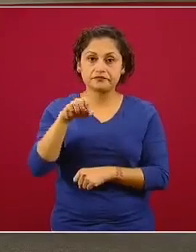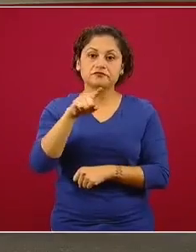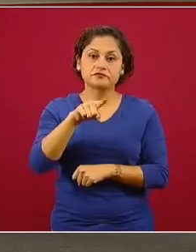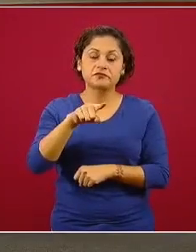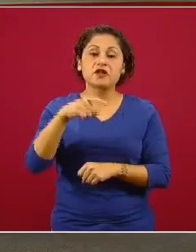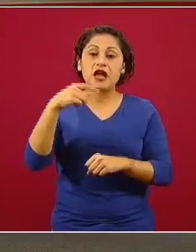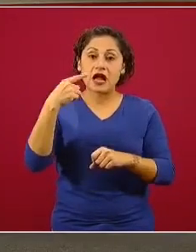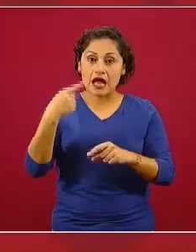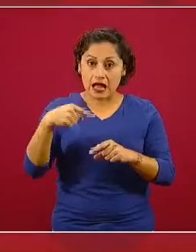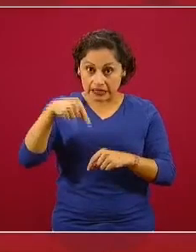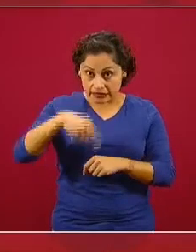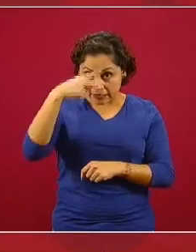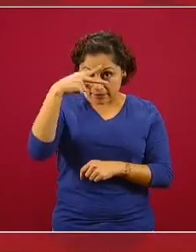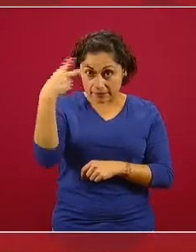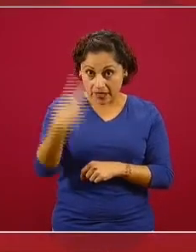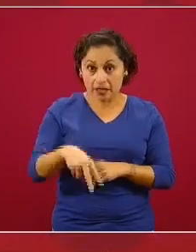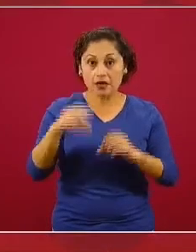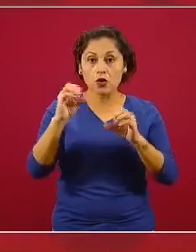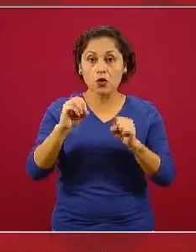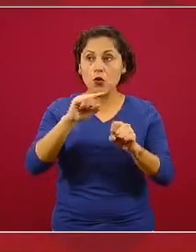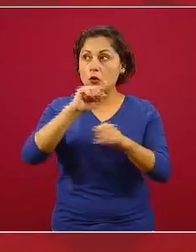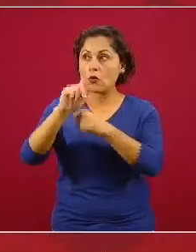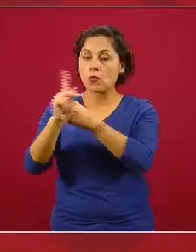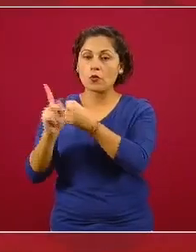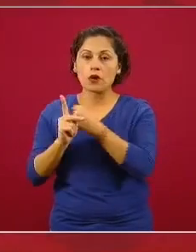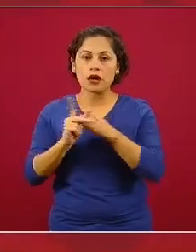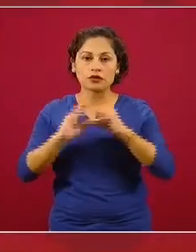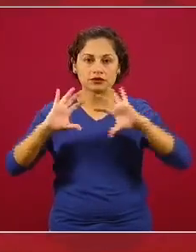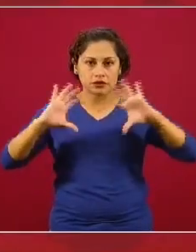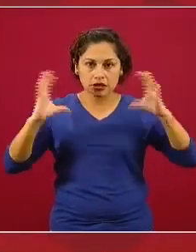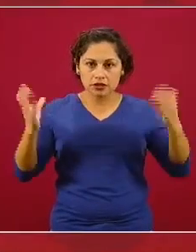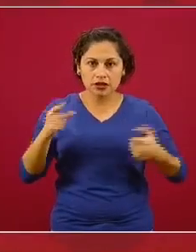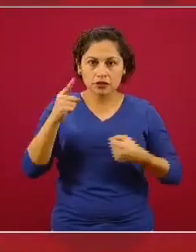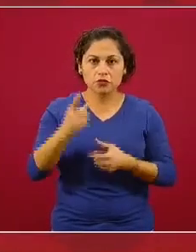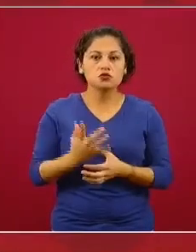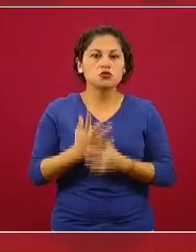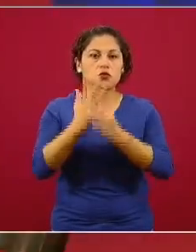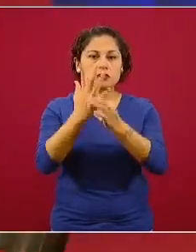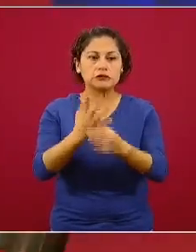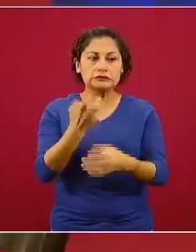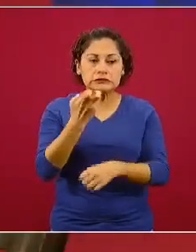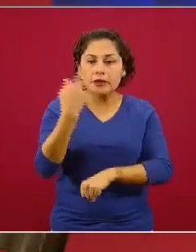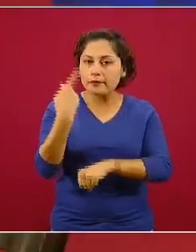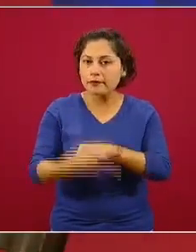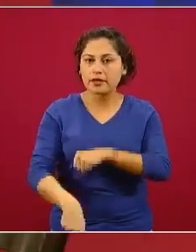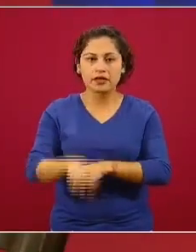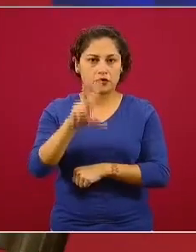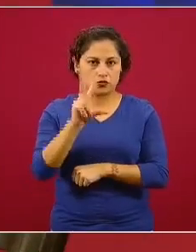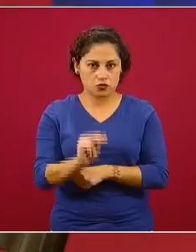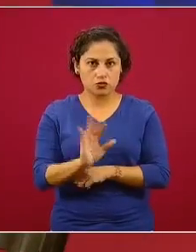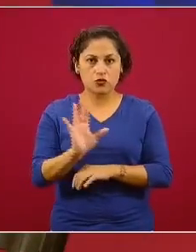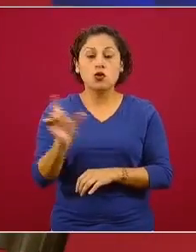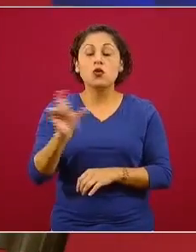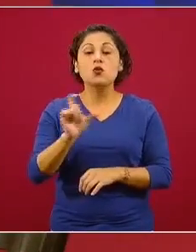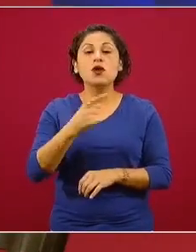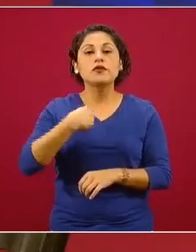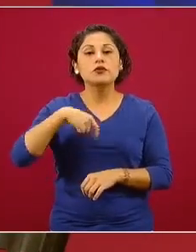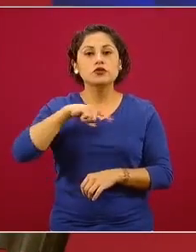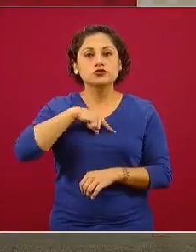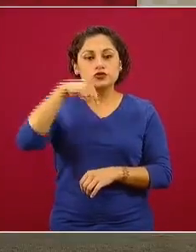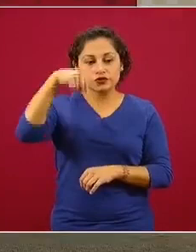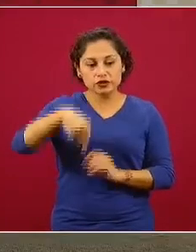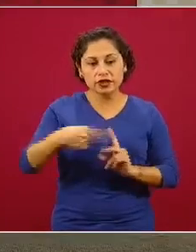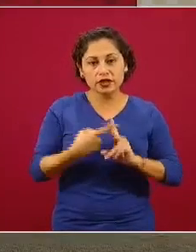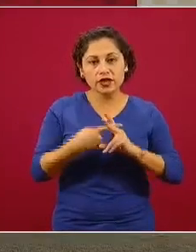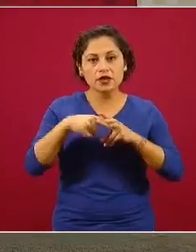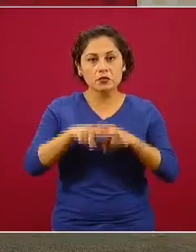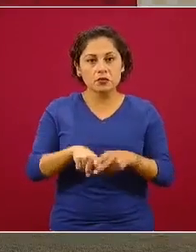como una población de alto riesgo. Al inicio de la epidemia nosotros lo decíamos, lo considerábamos como de alto riesgo, porque no había